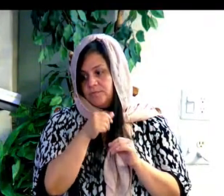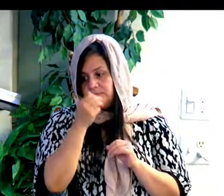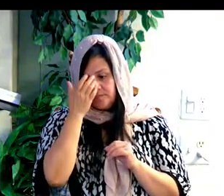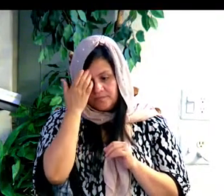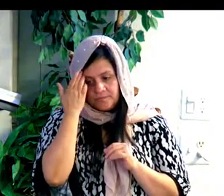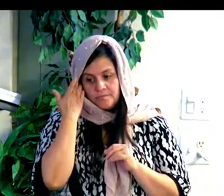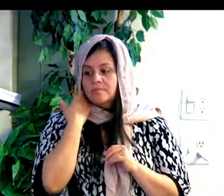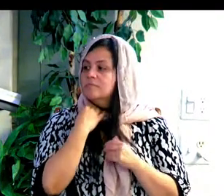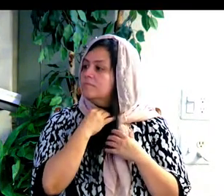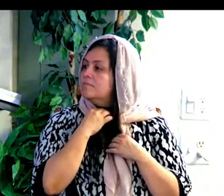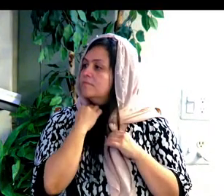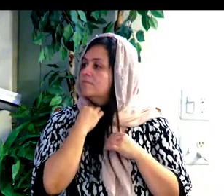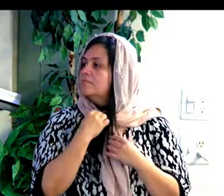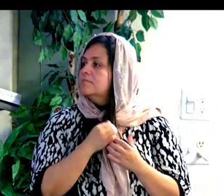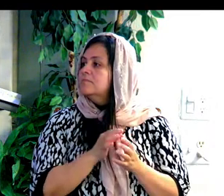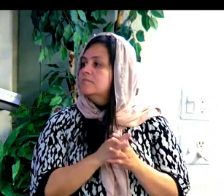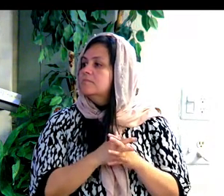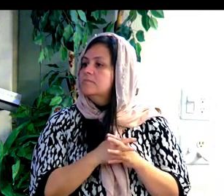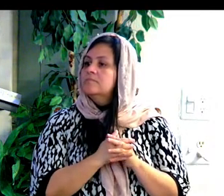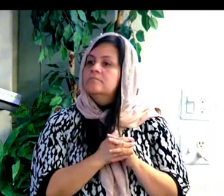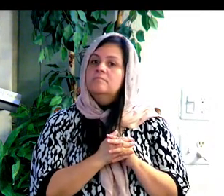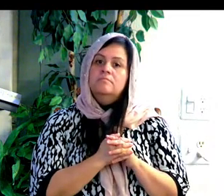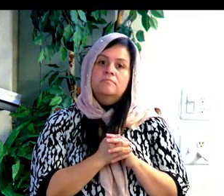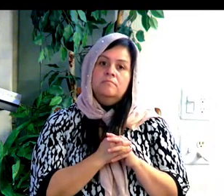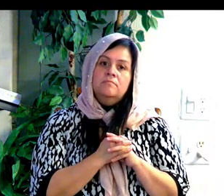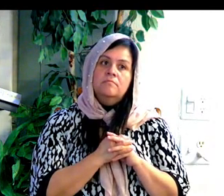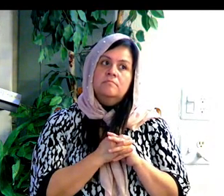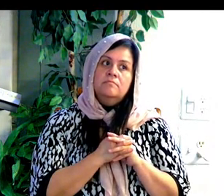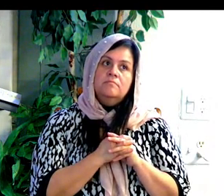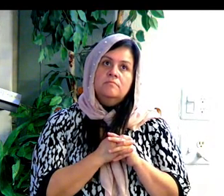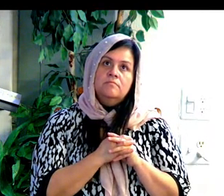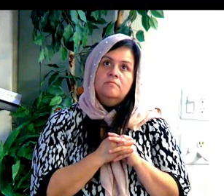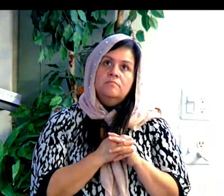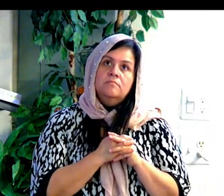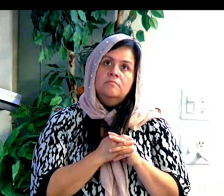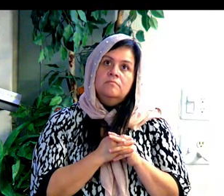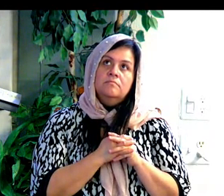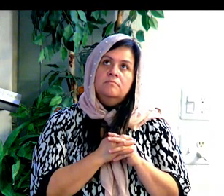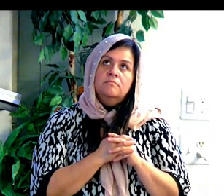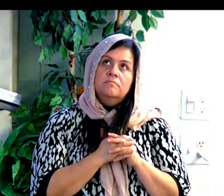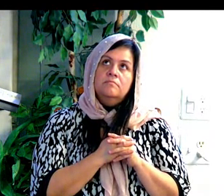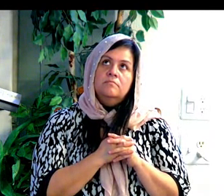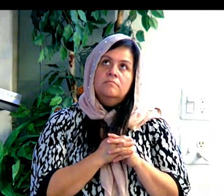va a tomar tu justicia, ella es una representación de ti. Right?